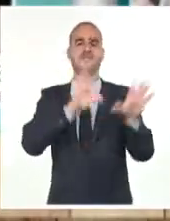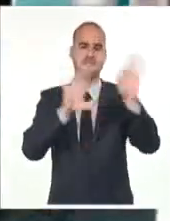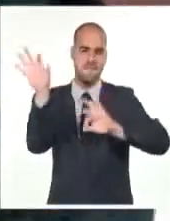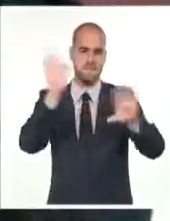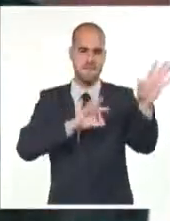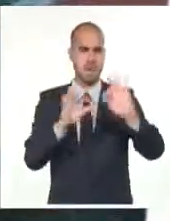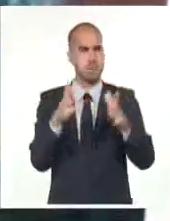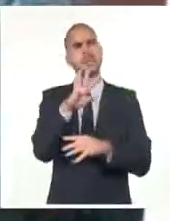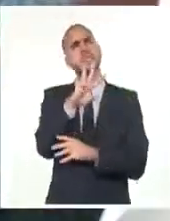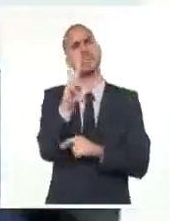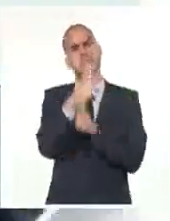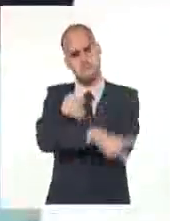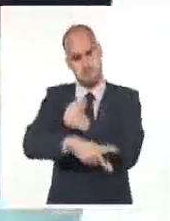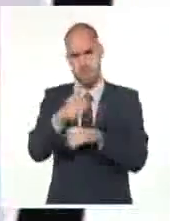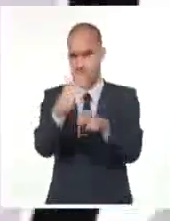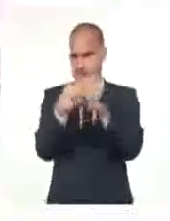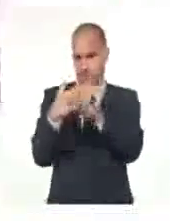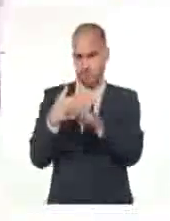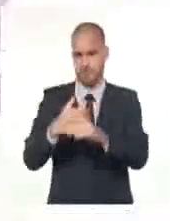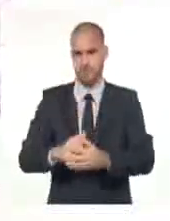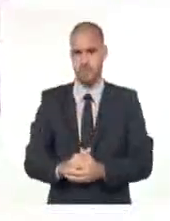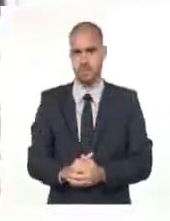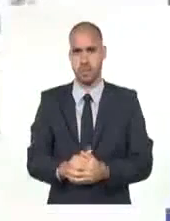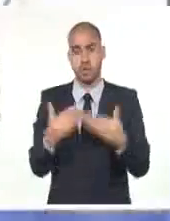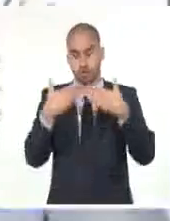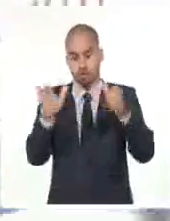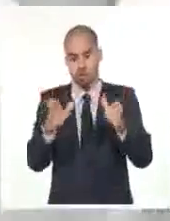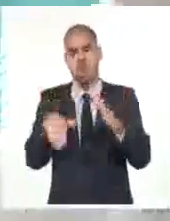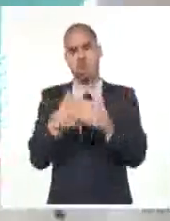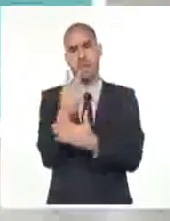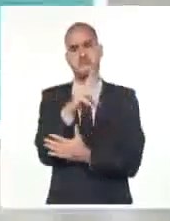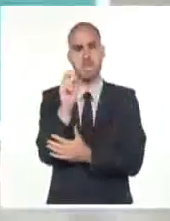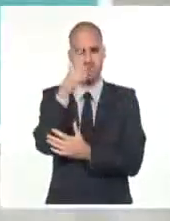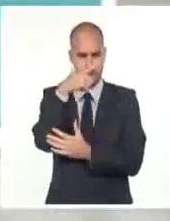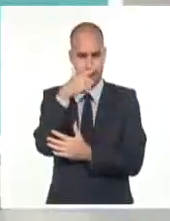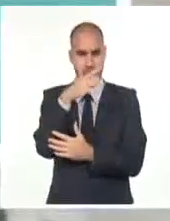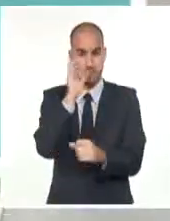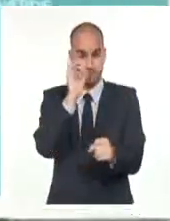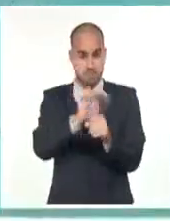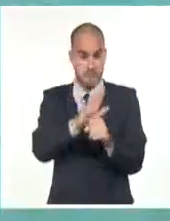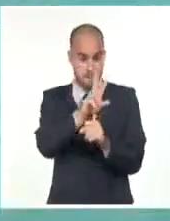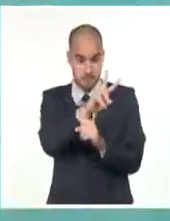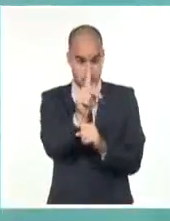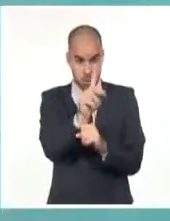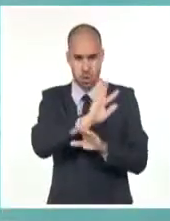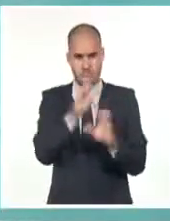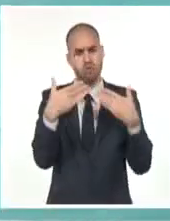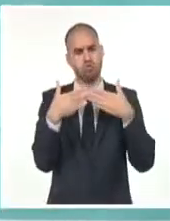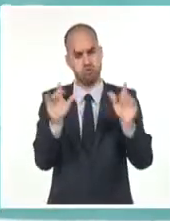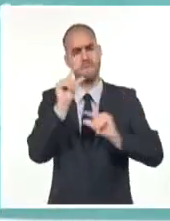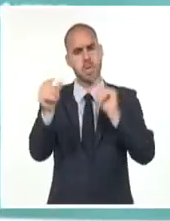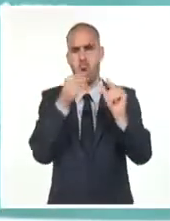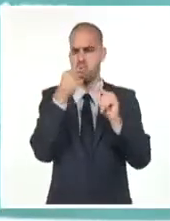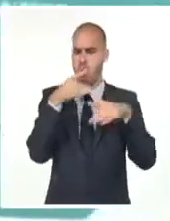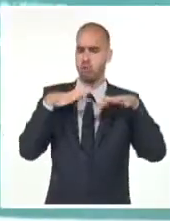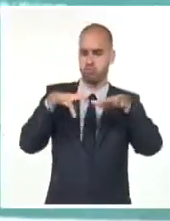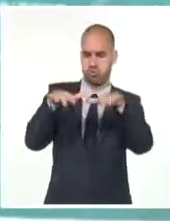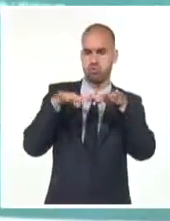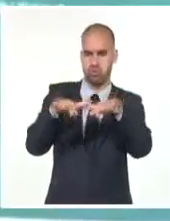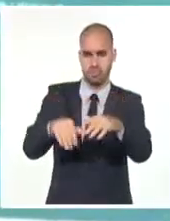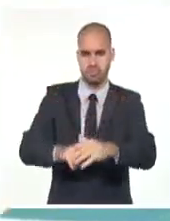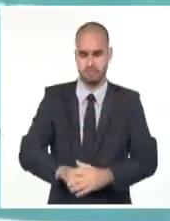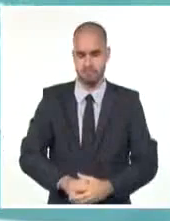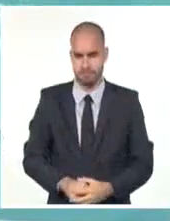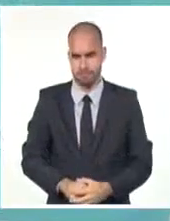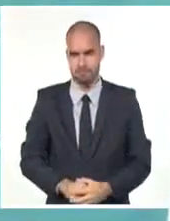32 países. El evento quedará inaugurado el 20 de abril y desde el día 21 estará abierto al público. Liet Lorain,